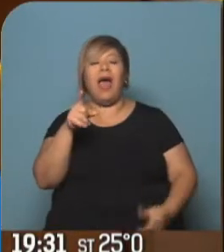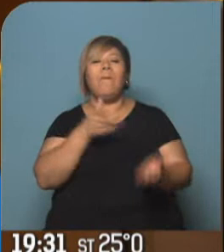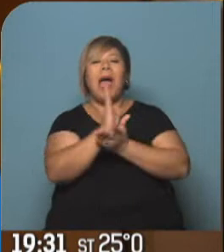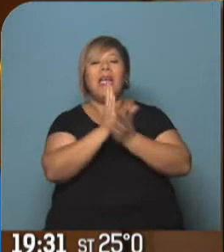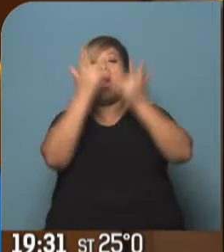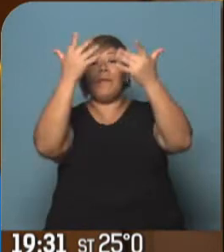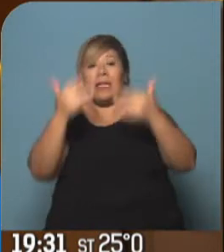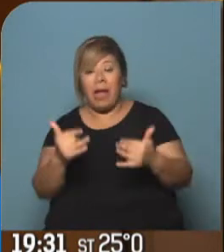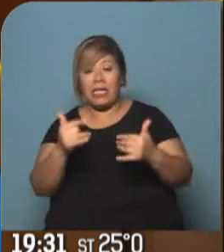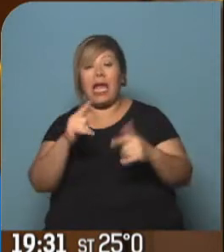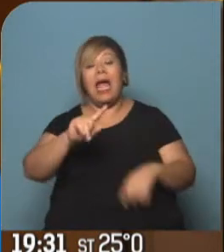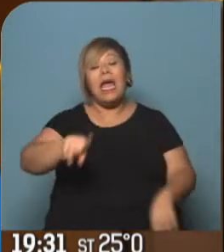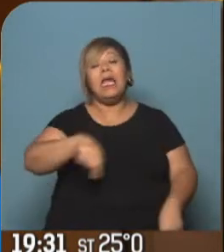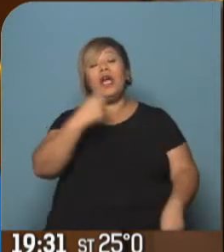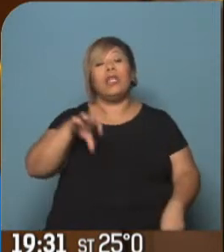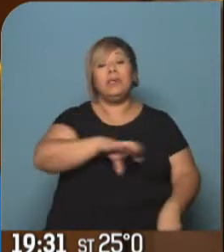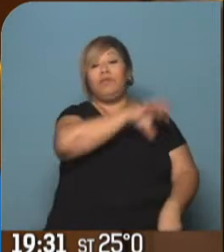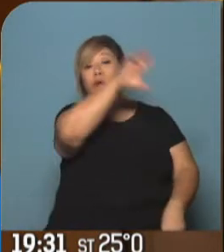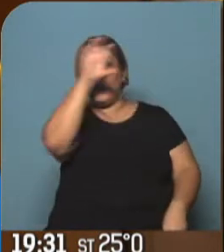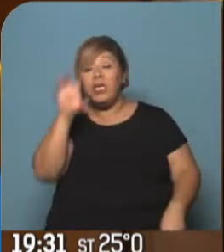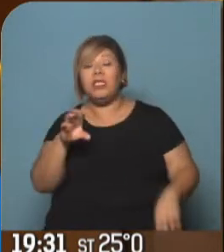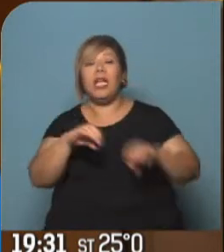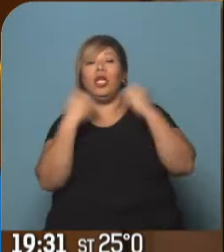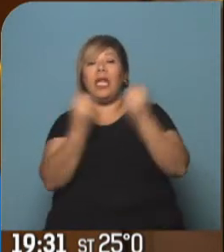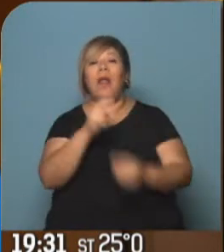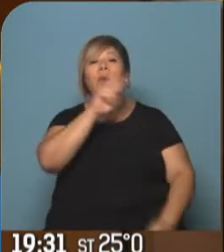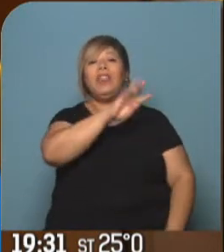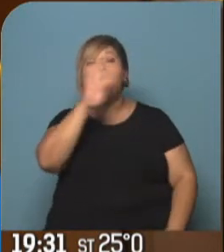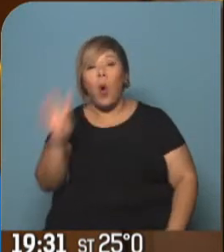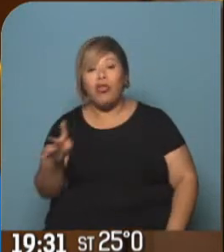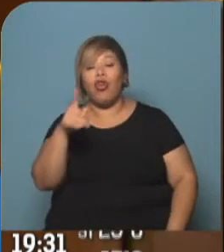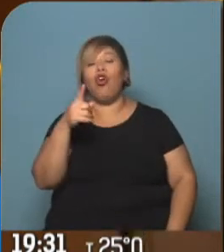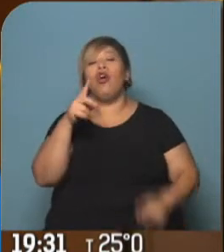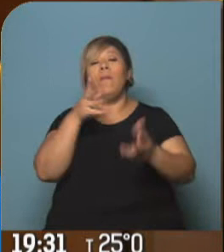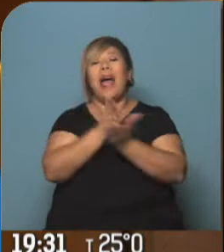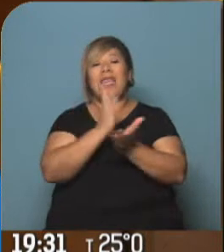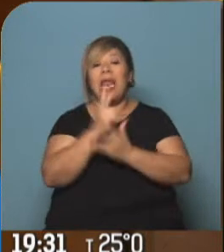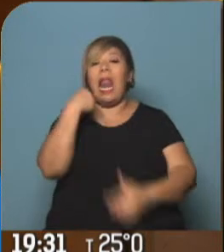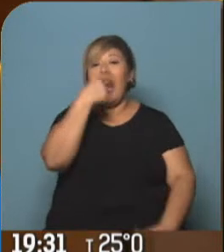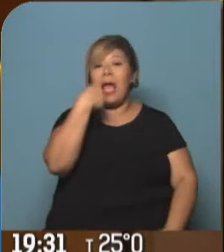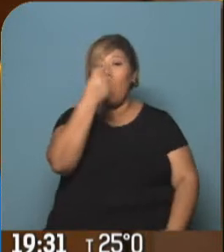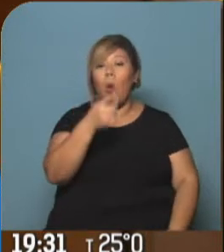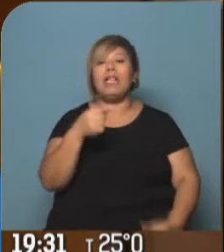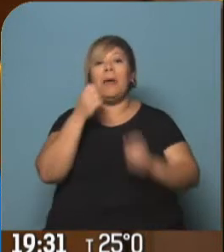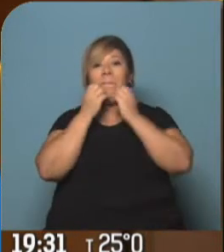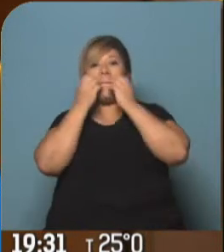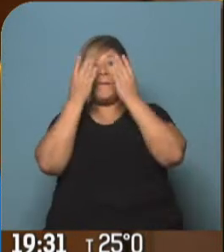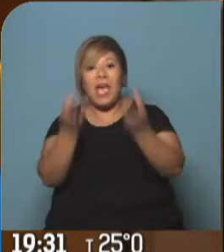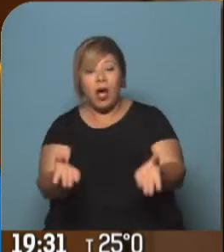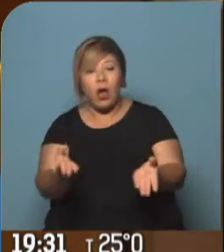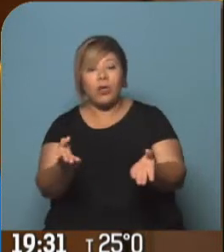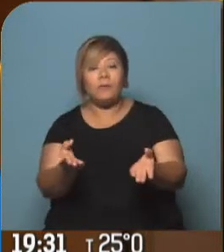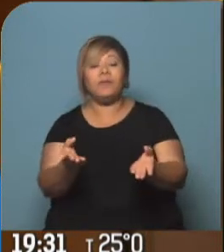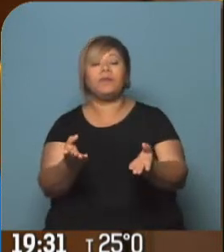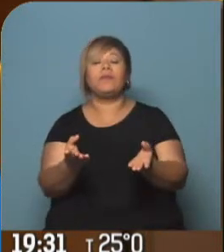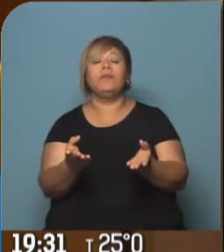que pudieron avanzar en lengua fruto de la fuerte capacitación que llegó a casi un millón de docentes del país